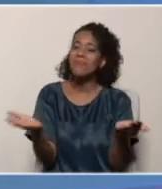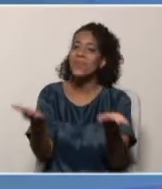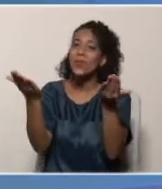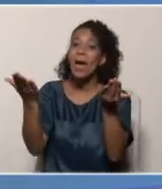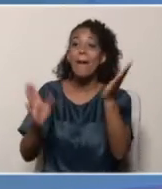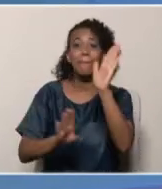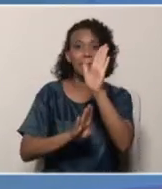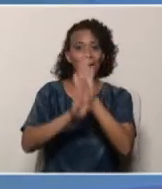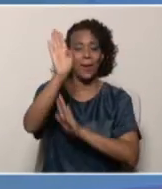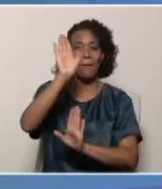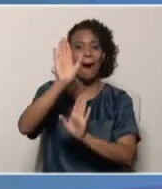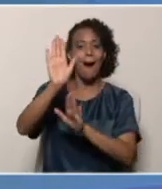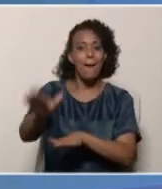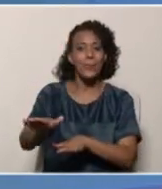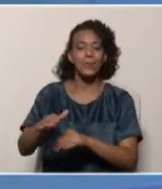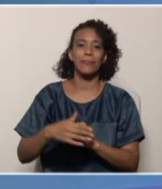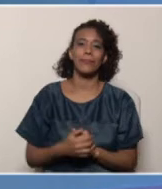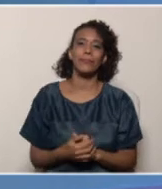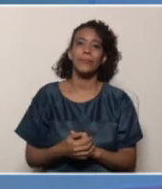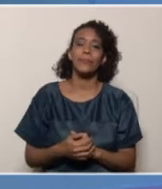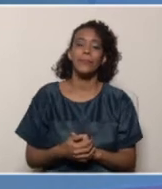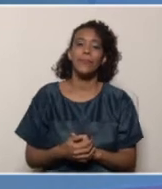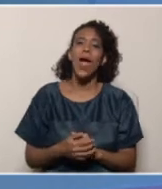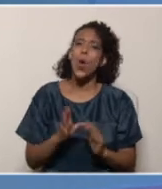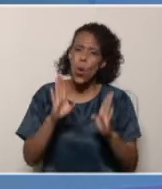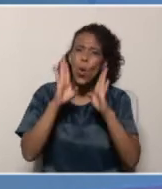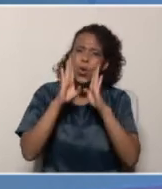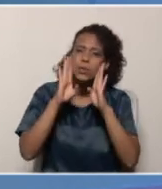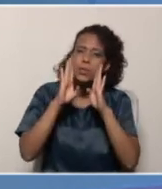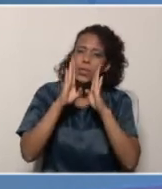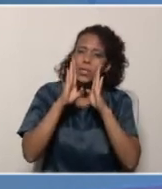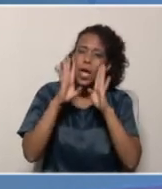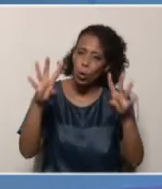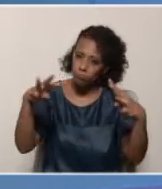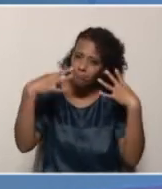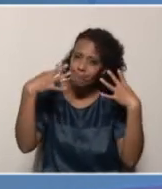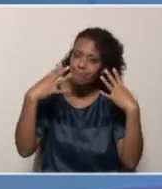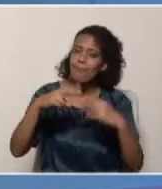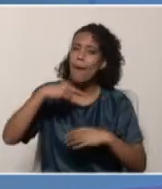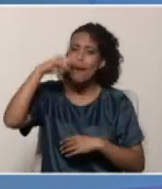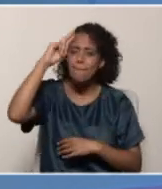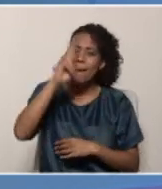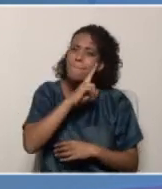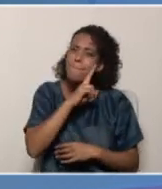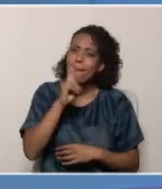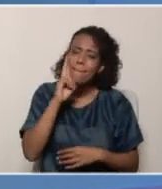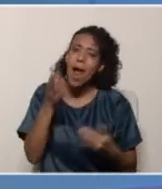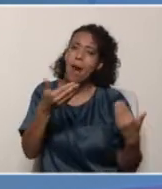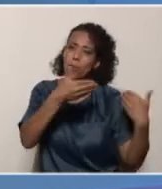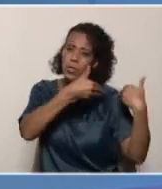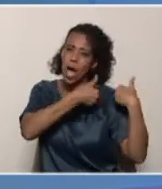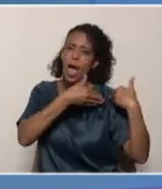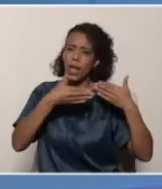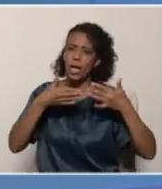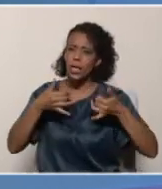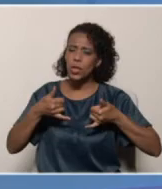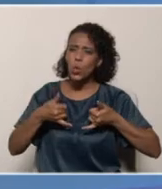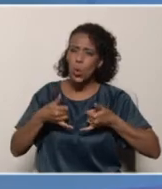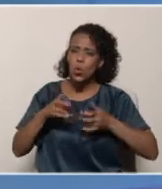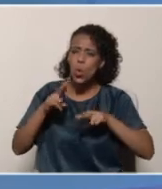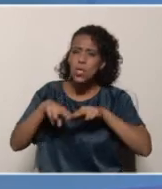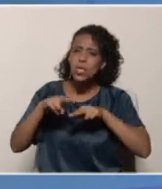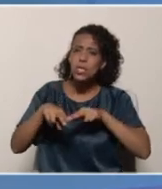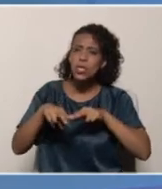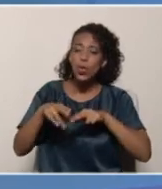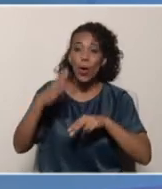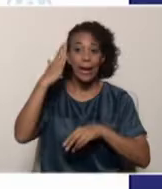estimularlo, apoyarlo. Unos consejos entonces para los padres, madres, representantes de los niños con talento,